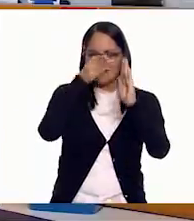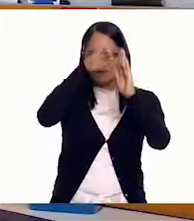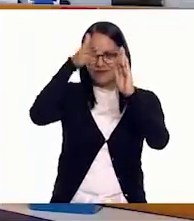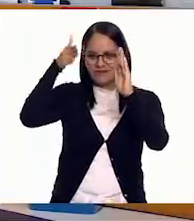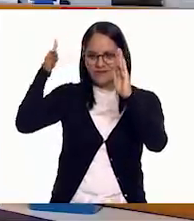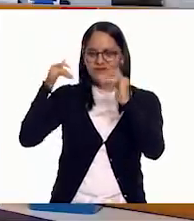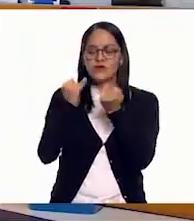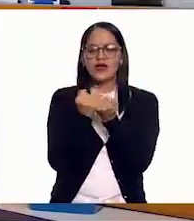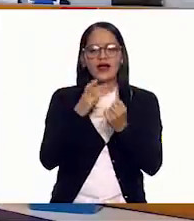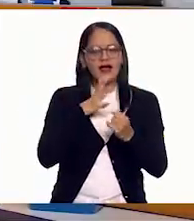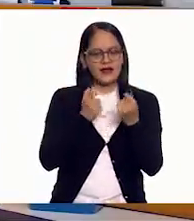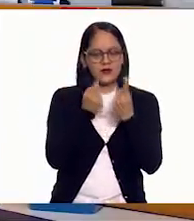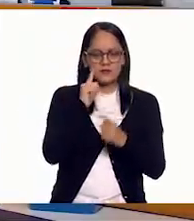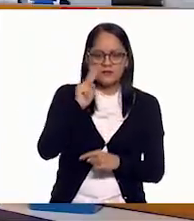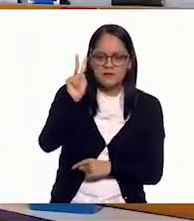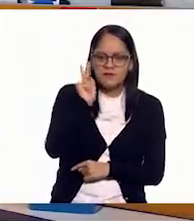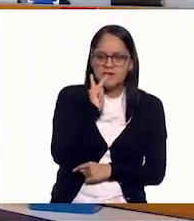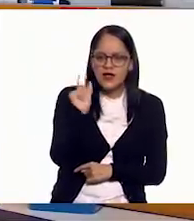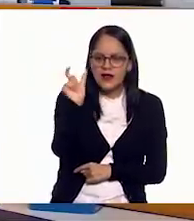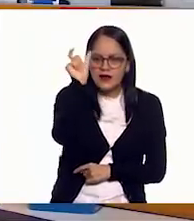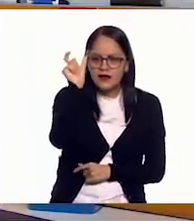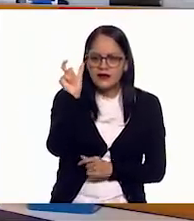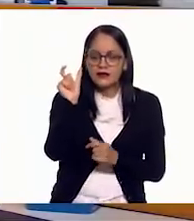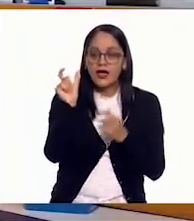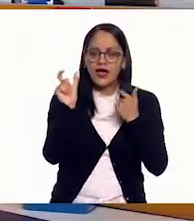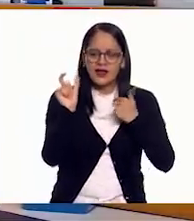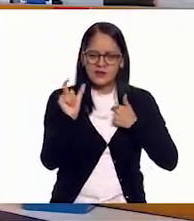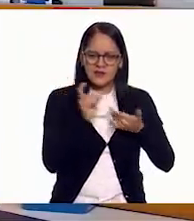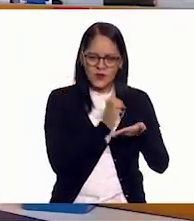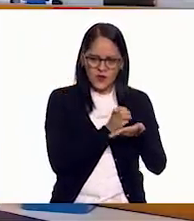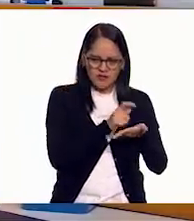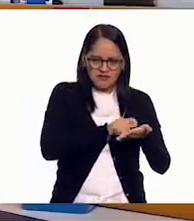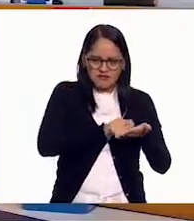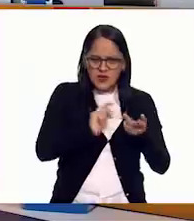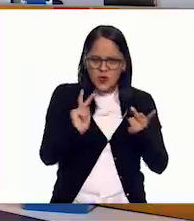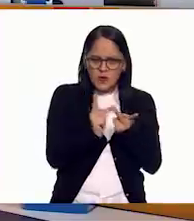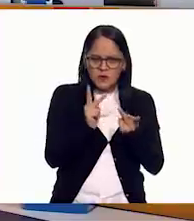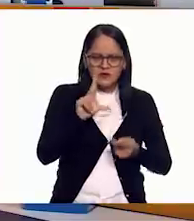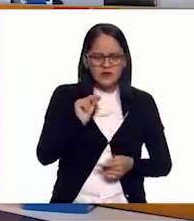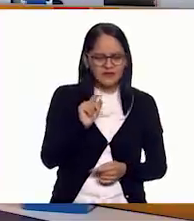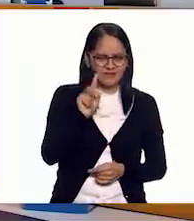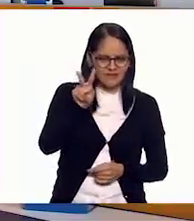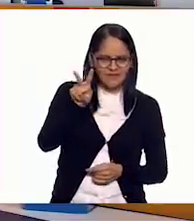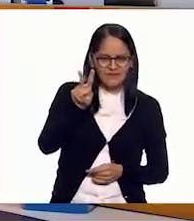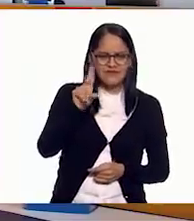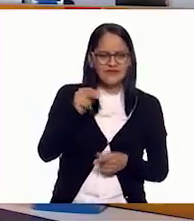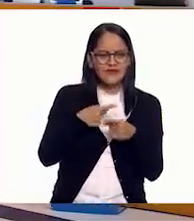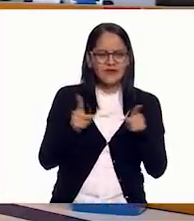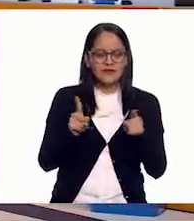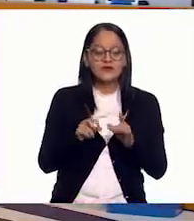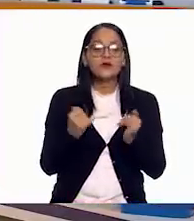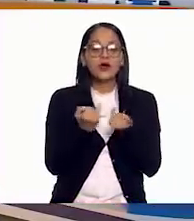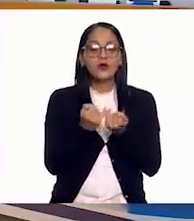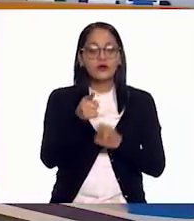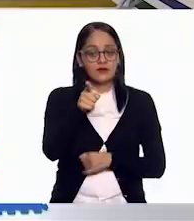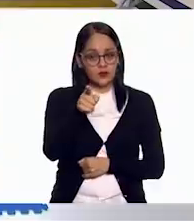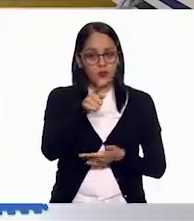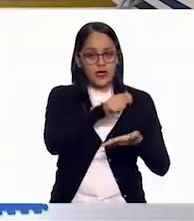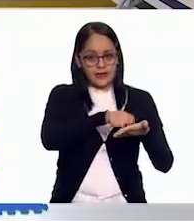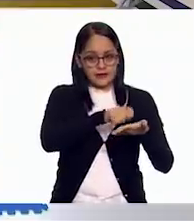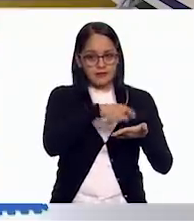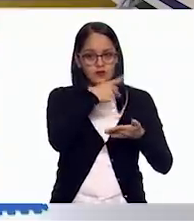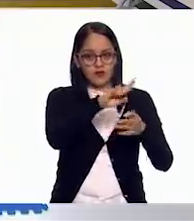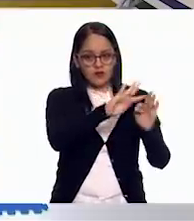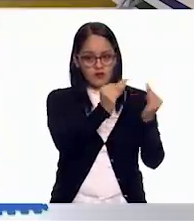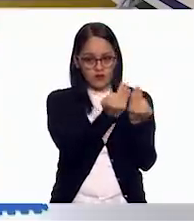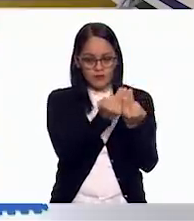mejor ciertas palabras y tú dices, es que yo no la escribo así. Aquí no dice eso. Ah. ¿No? Tú escribes de cierta manera a